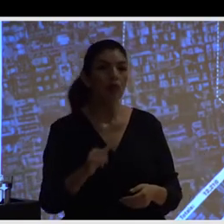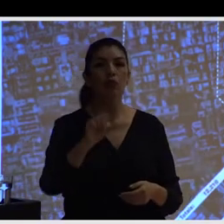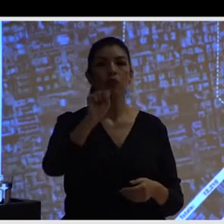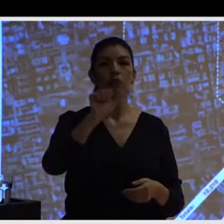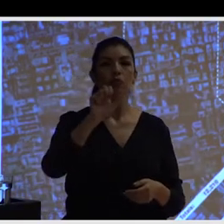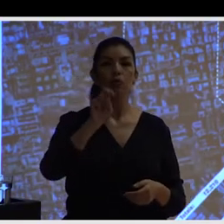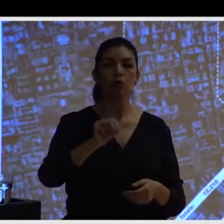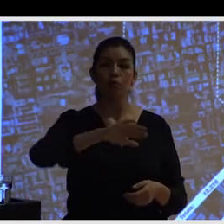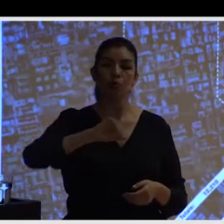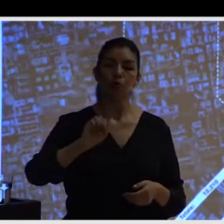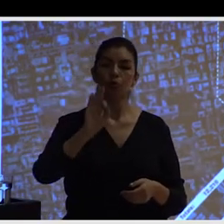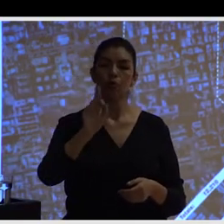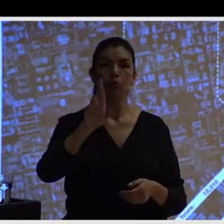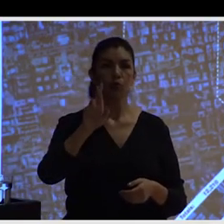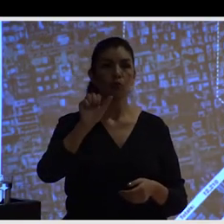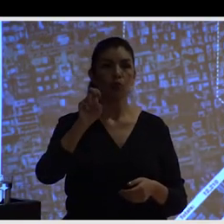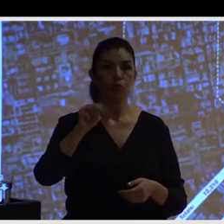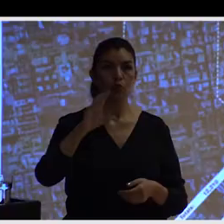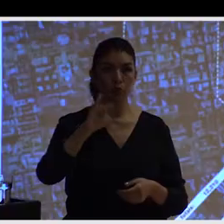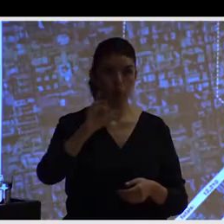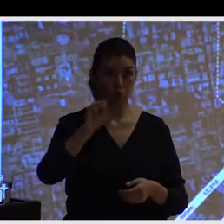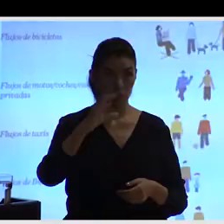punto de partida para el rediseño. Les voy a explicar por qué.